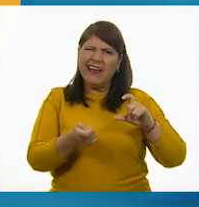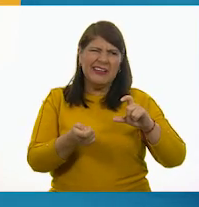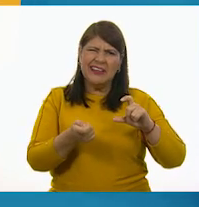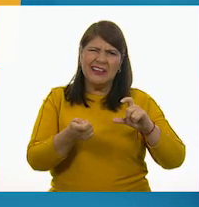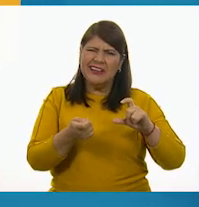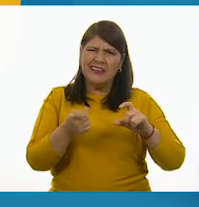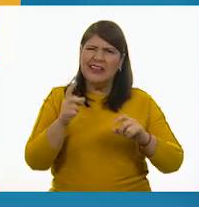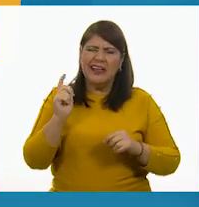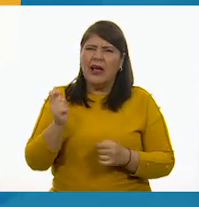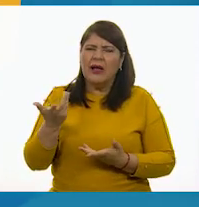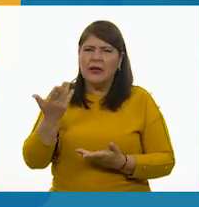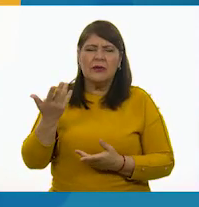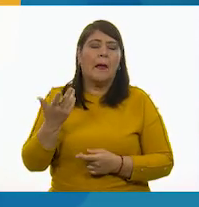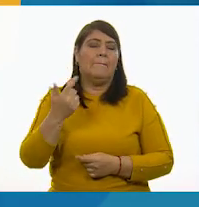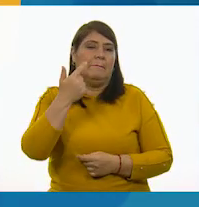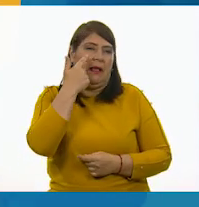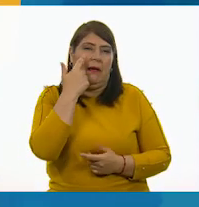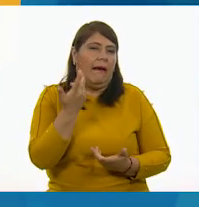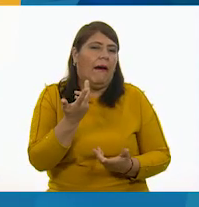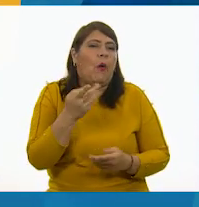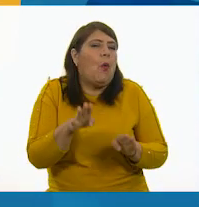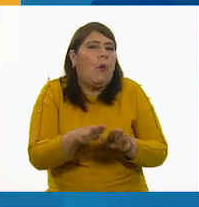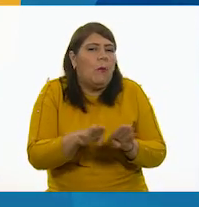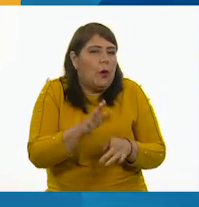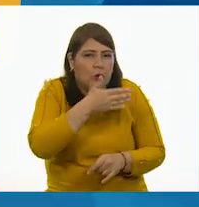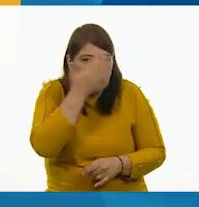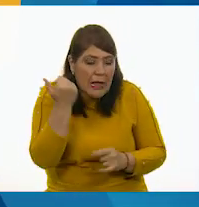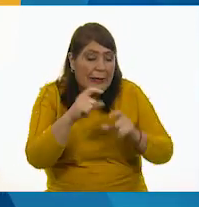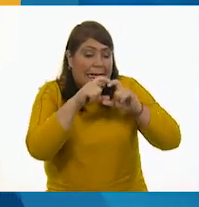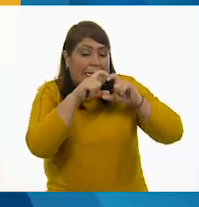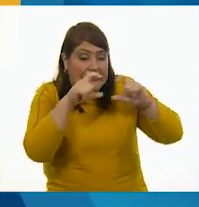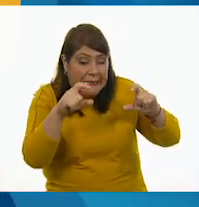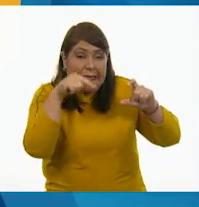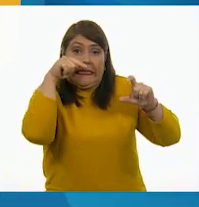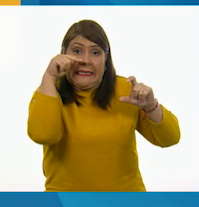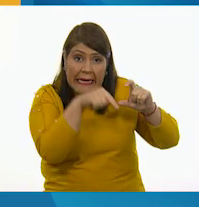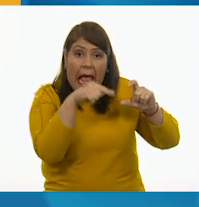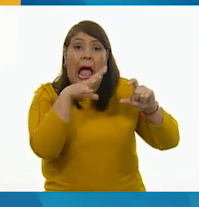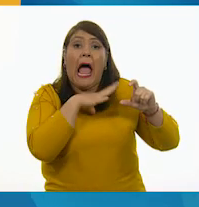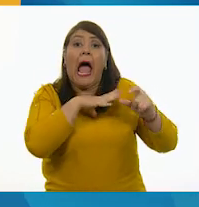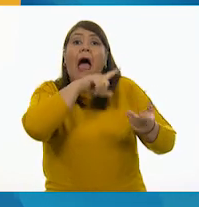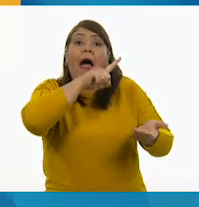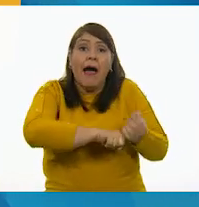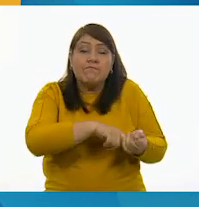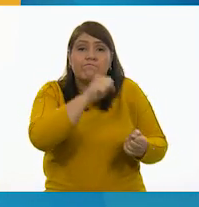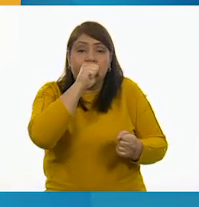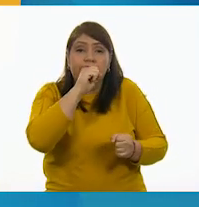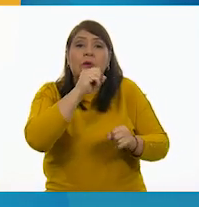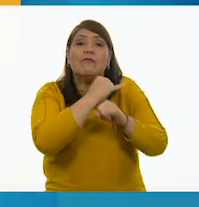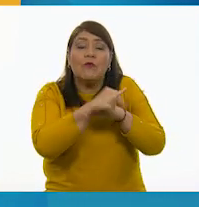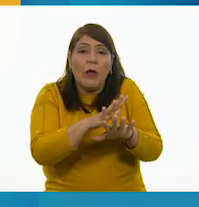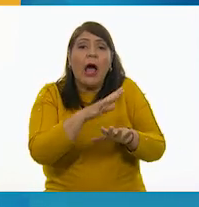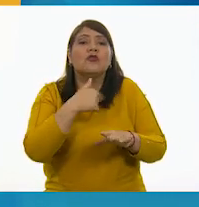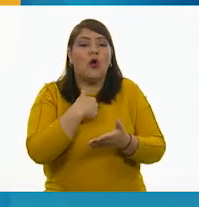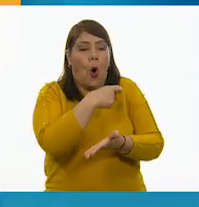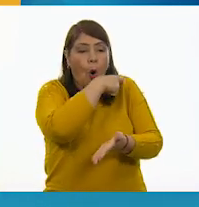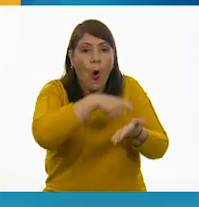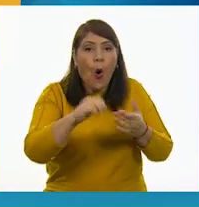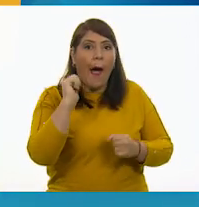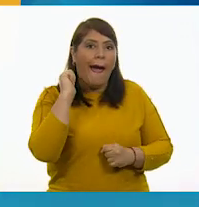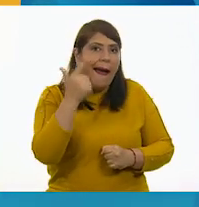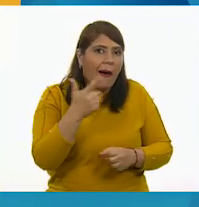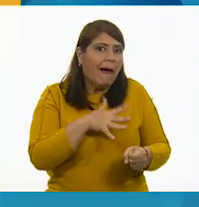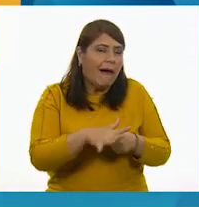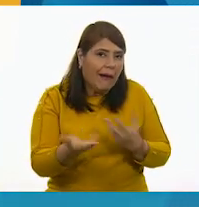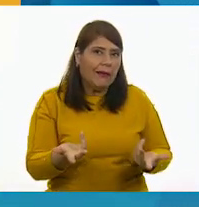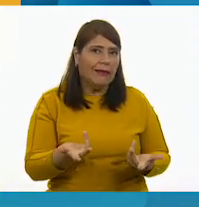Leopoldo? No, pues sí, ¿cómo que es una etiqueta? Pues la etiqueta es el portador de información del producto que vas a adquirir. Pues